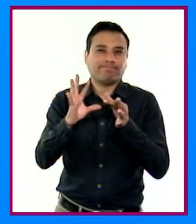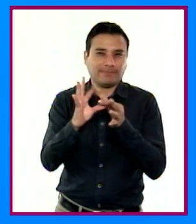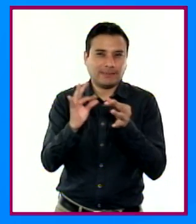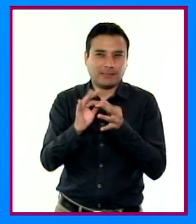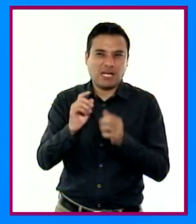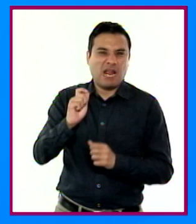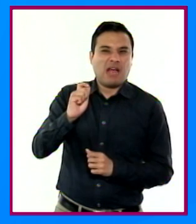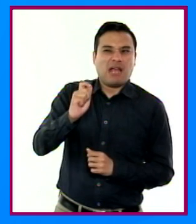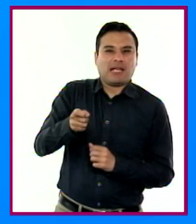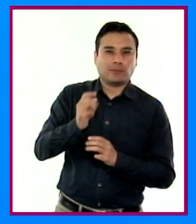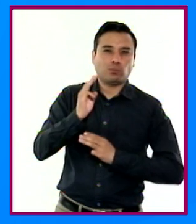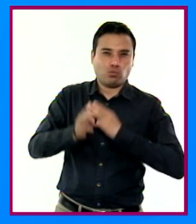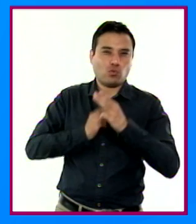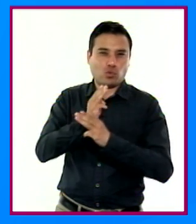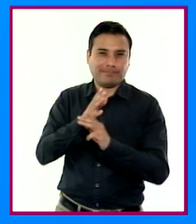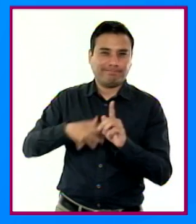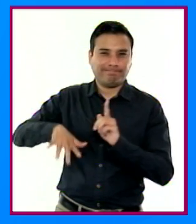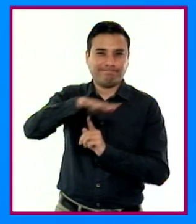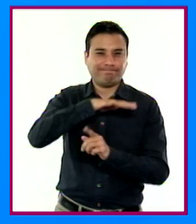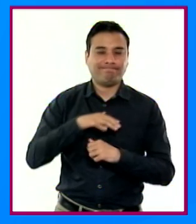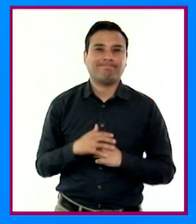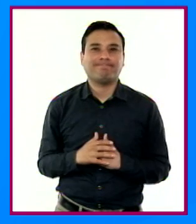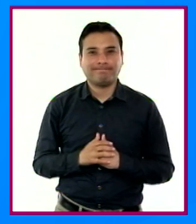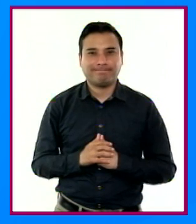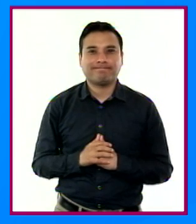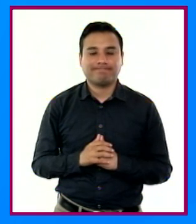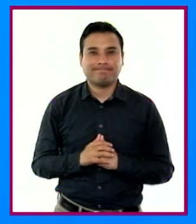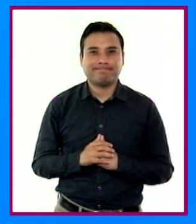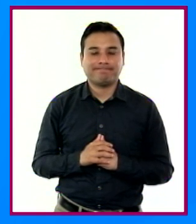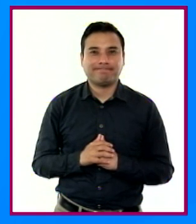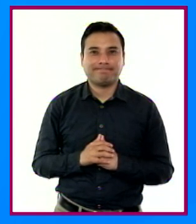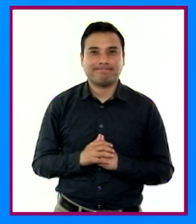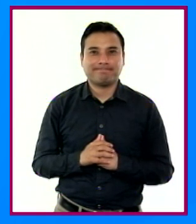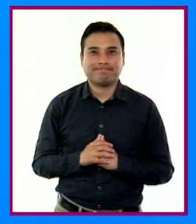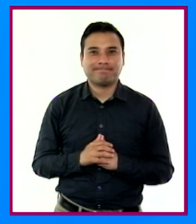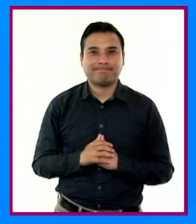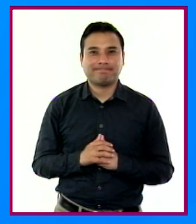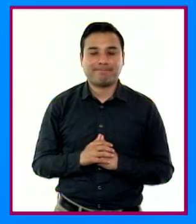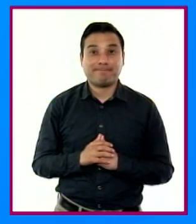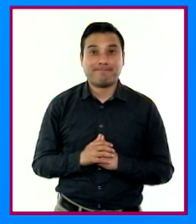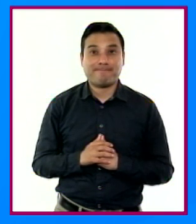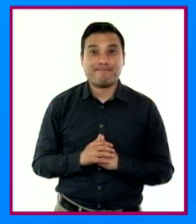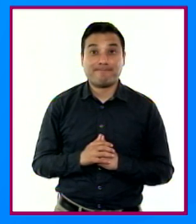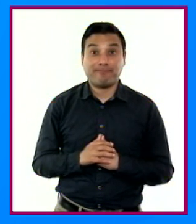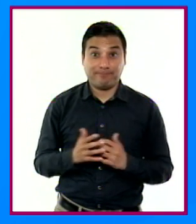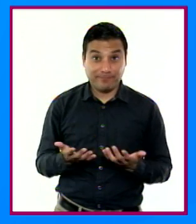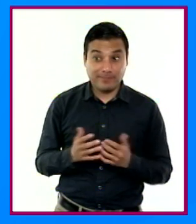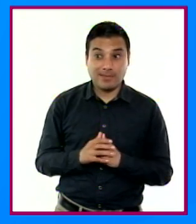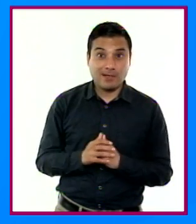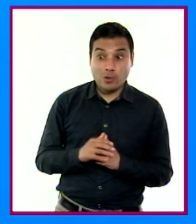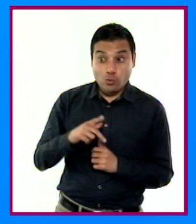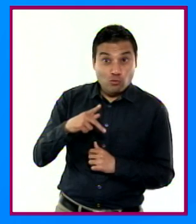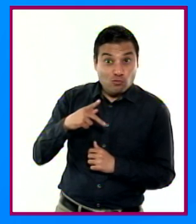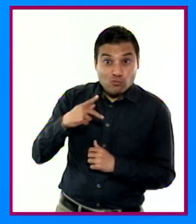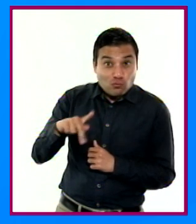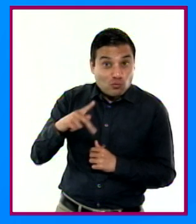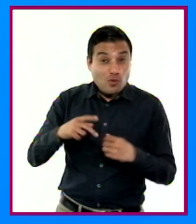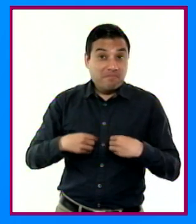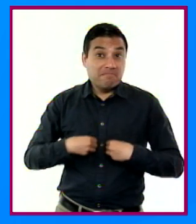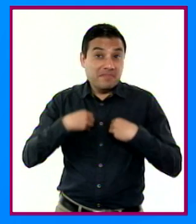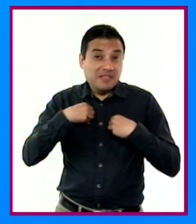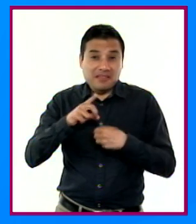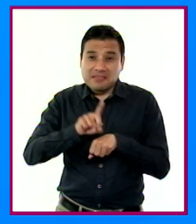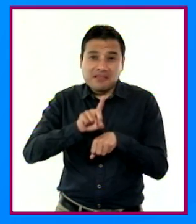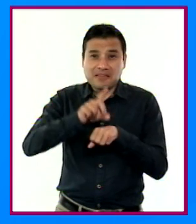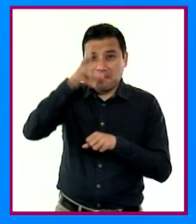desde diferentes planos. De sus acciones diarias surgirán distintos tipos de conocimientos, como el